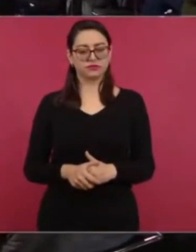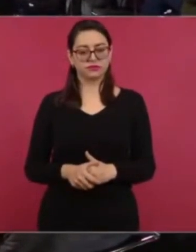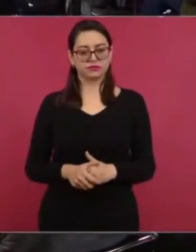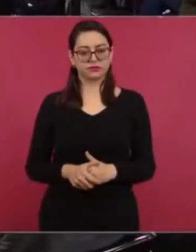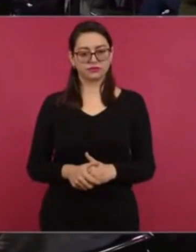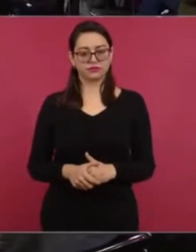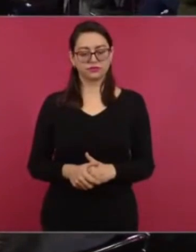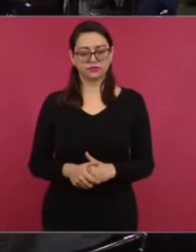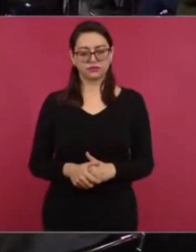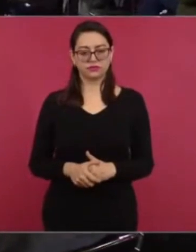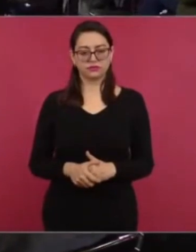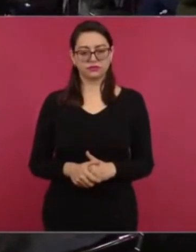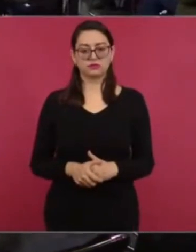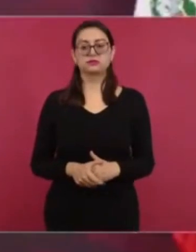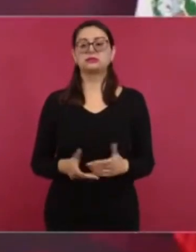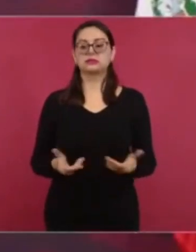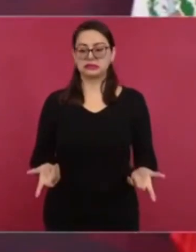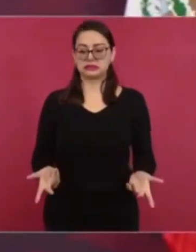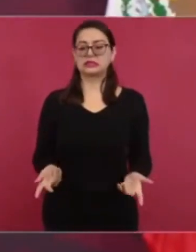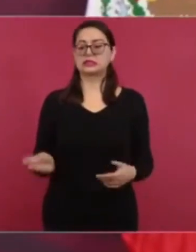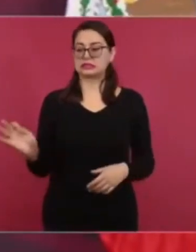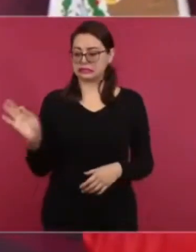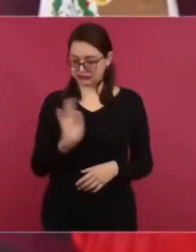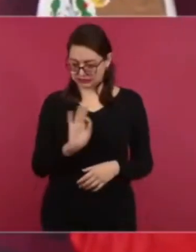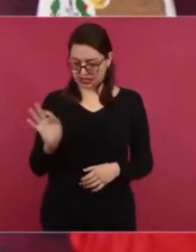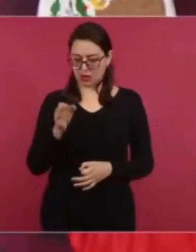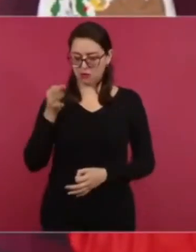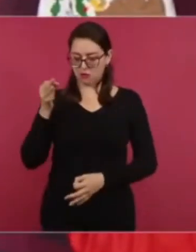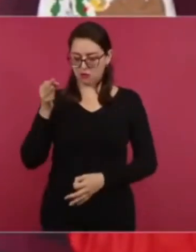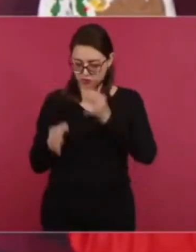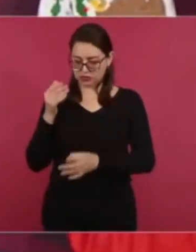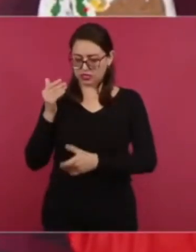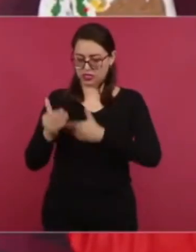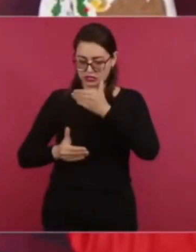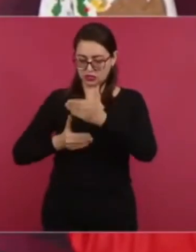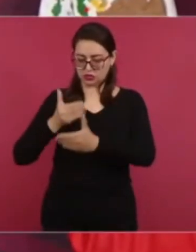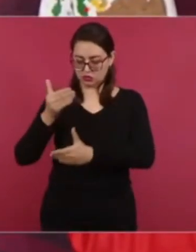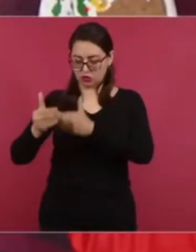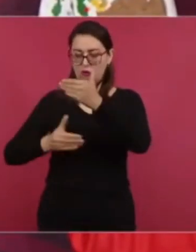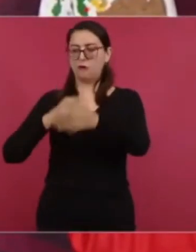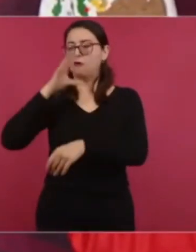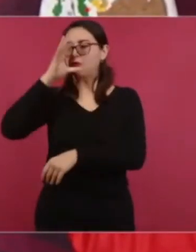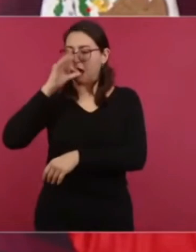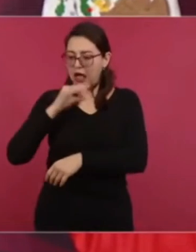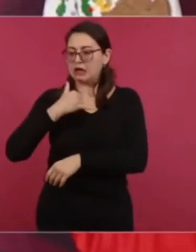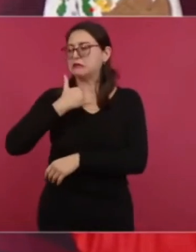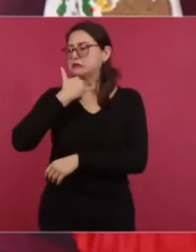con todo el procedimiento legal lo mismo que